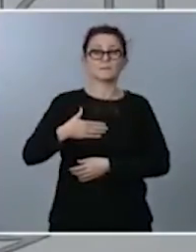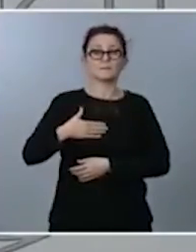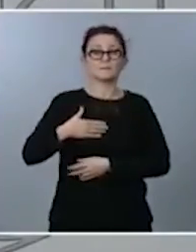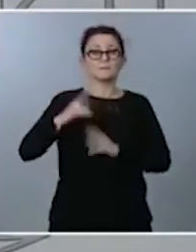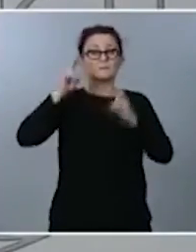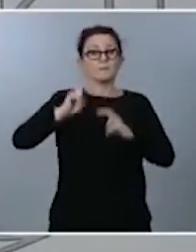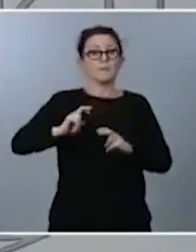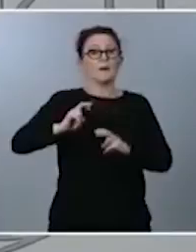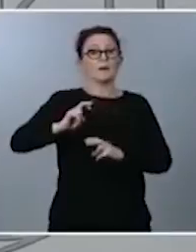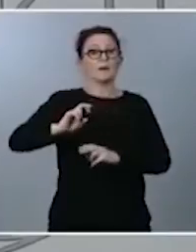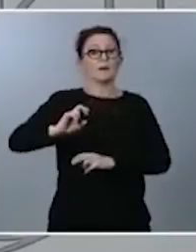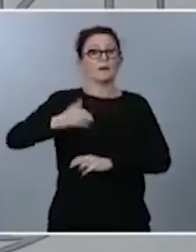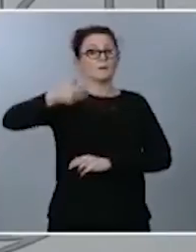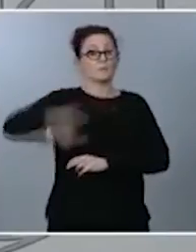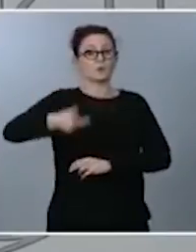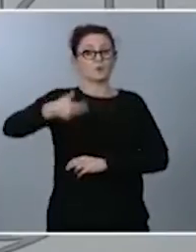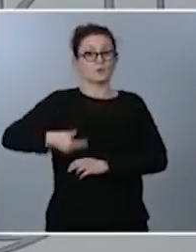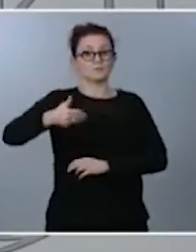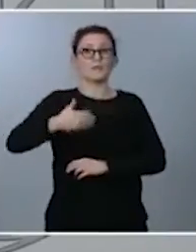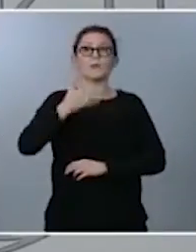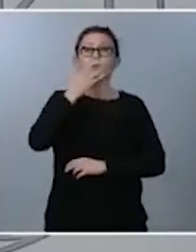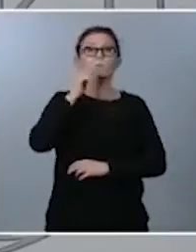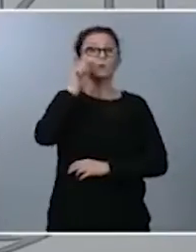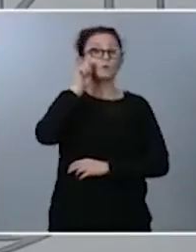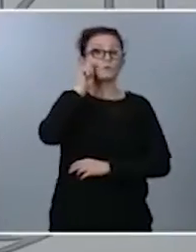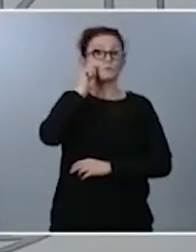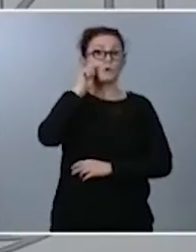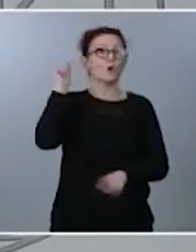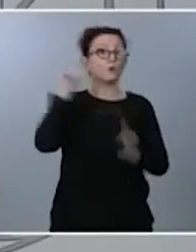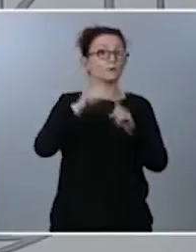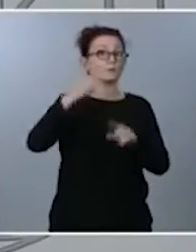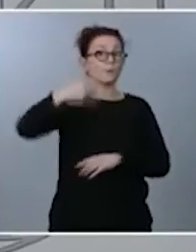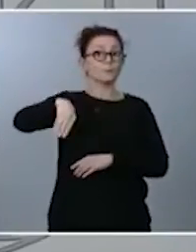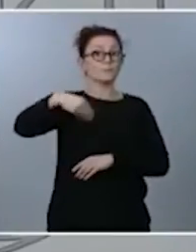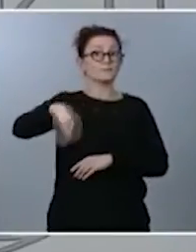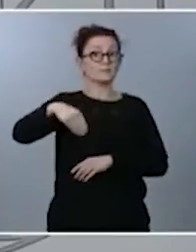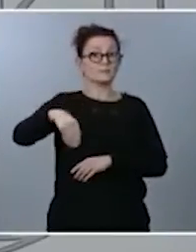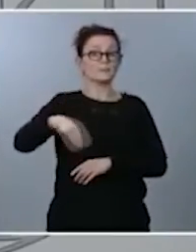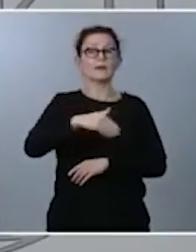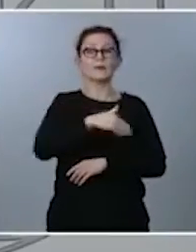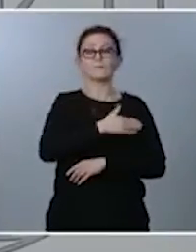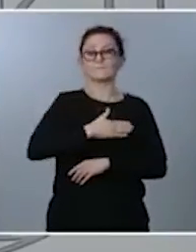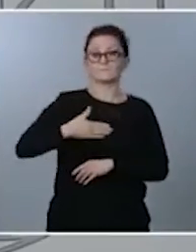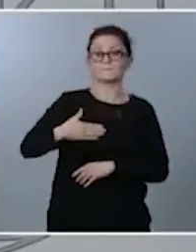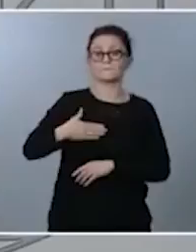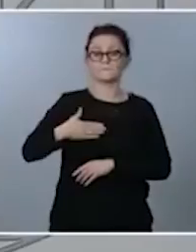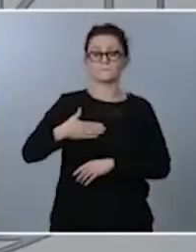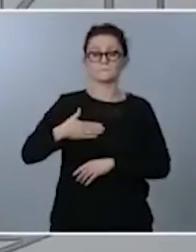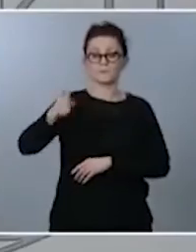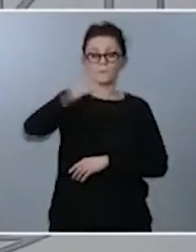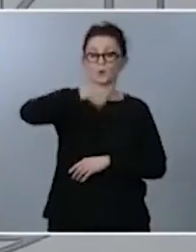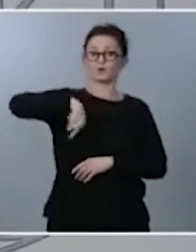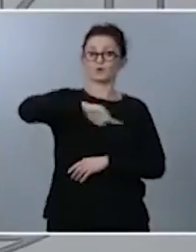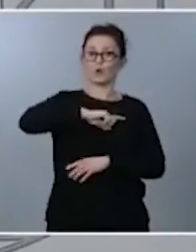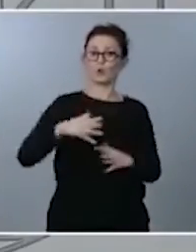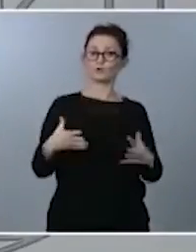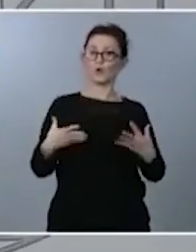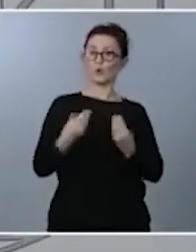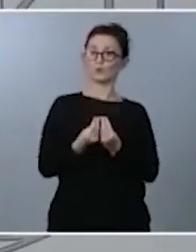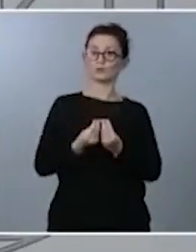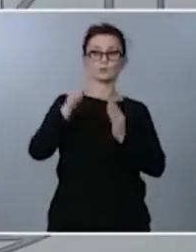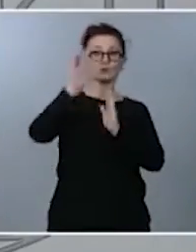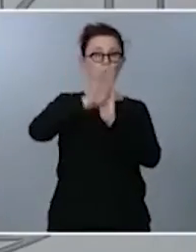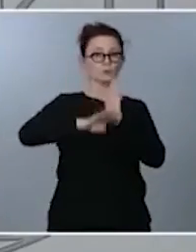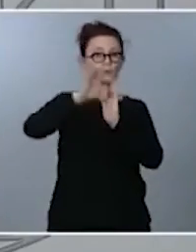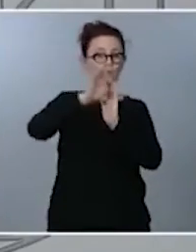del turismo. O la pretensión del presidente es intentar que vayamos todos a una en los protocolos, en los corredores